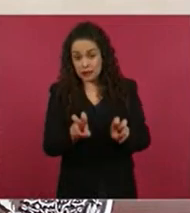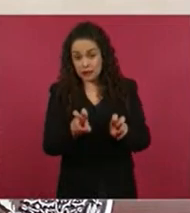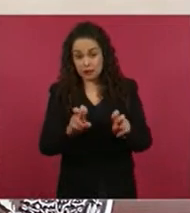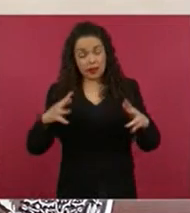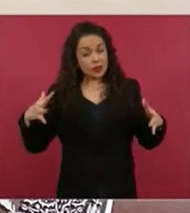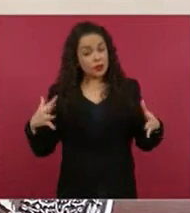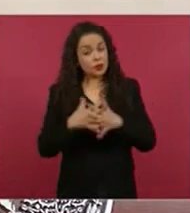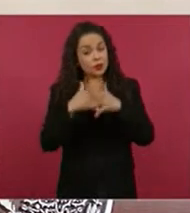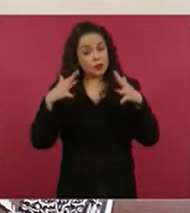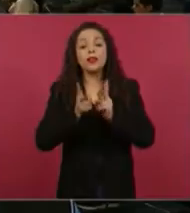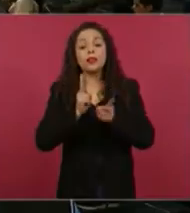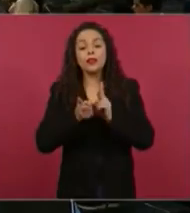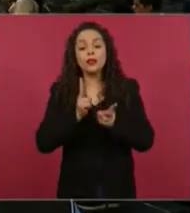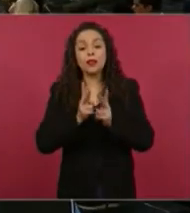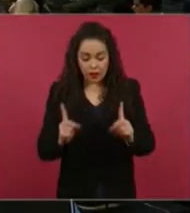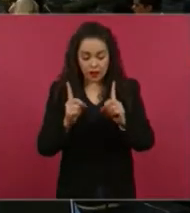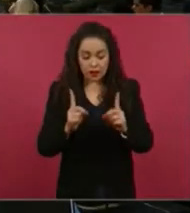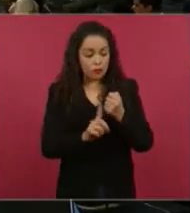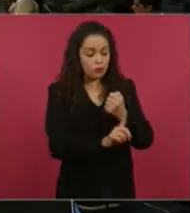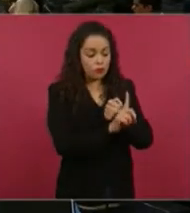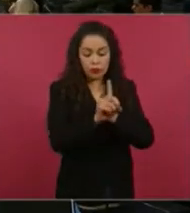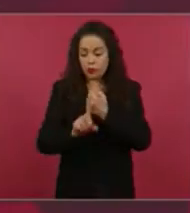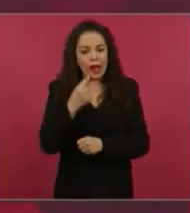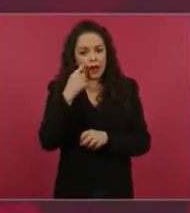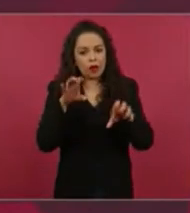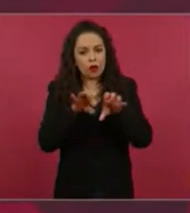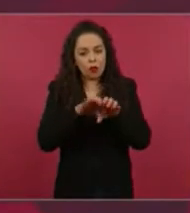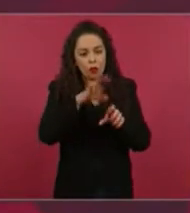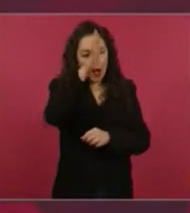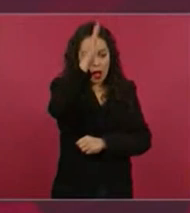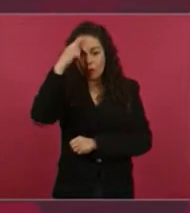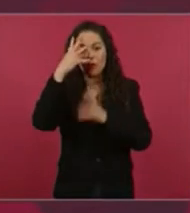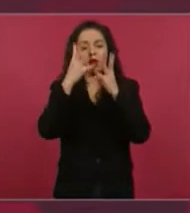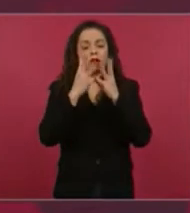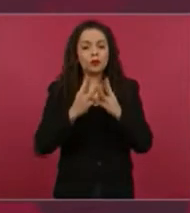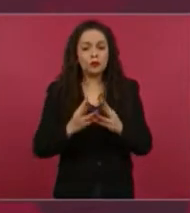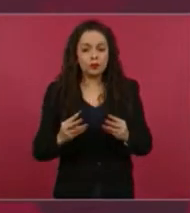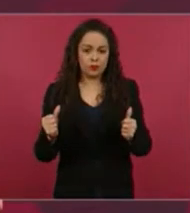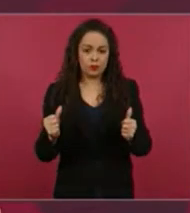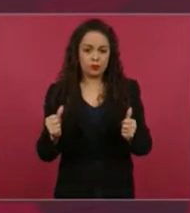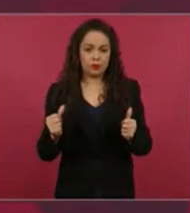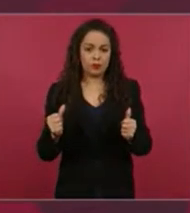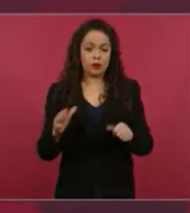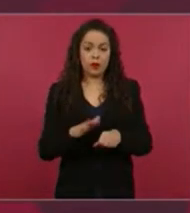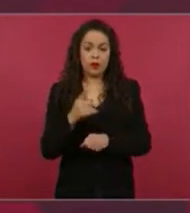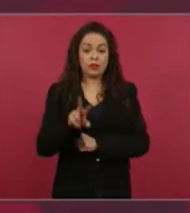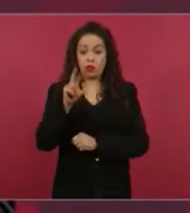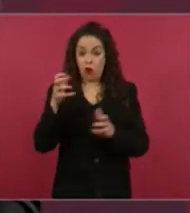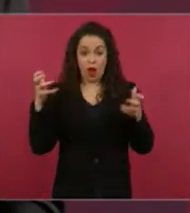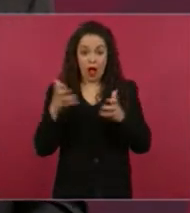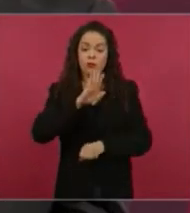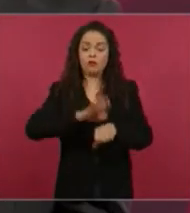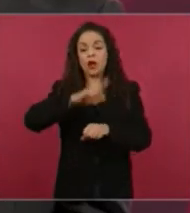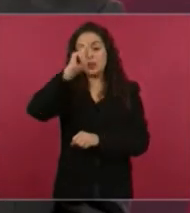de mucha gravedad que se dialogue y que se evite el que escale